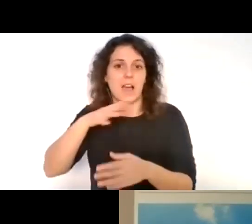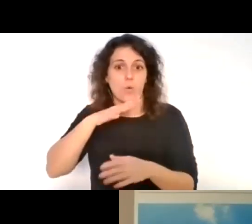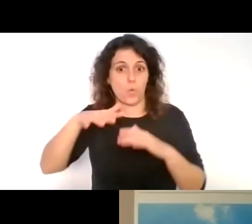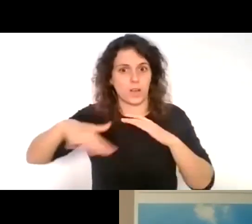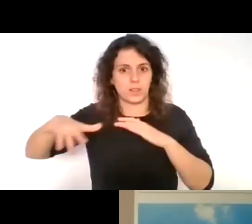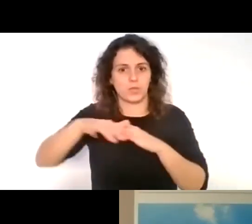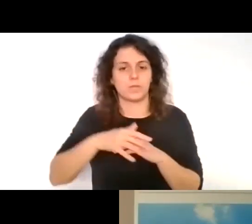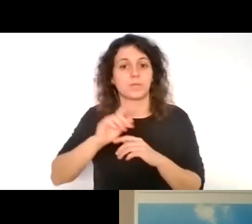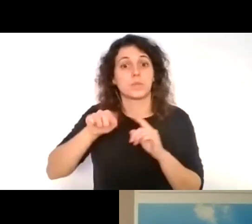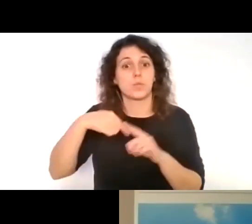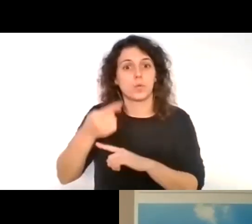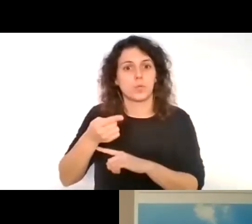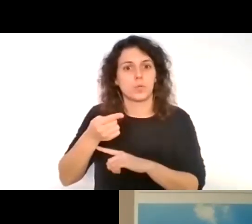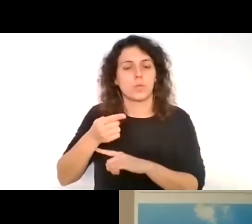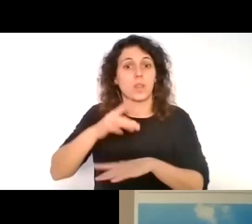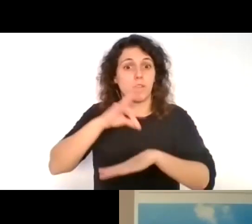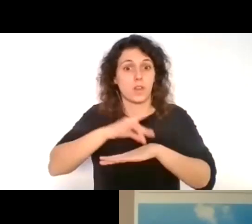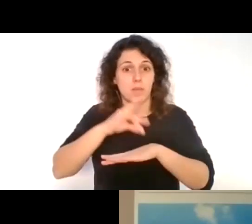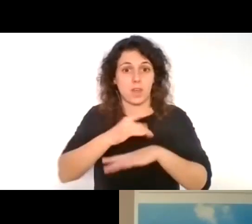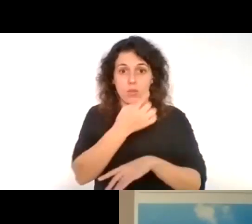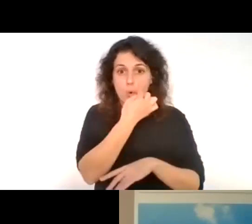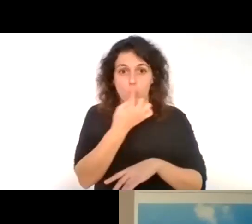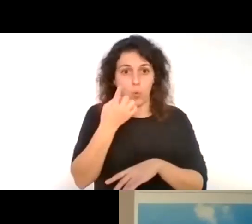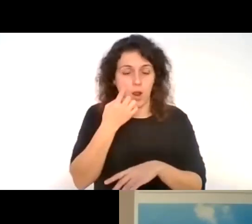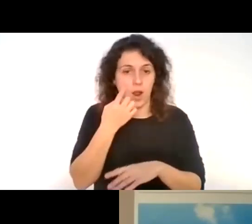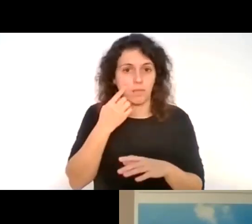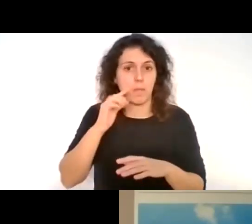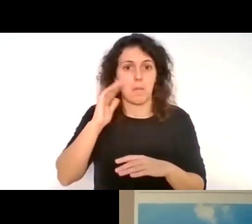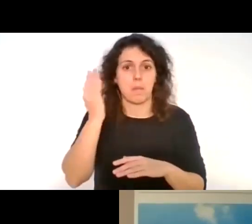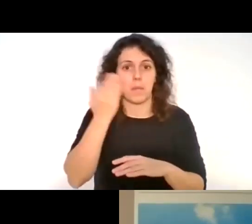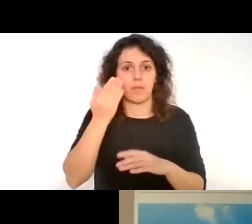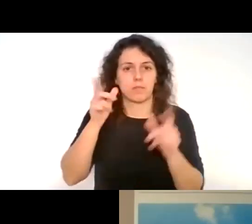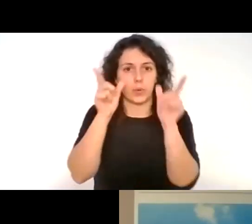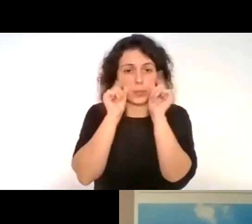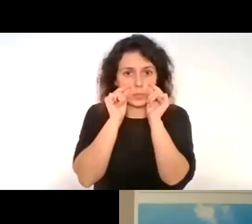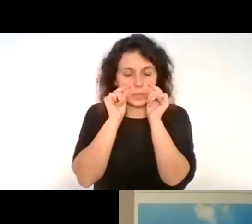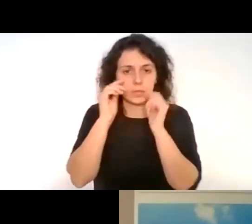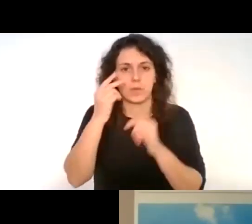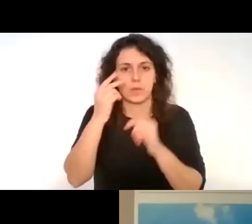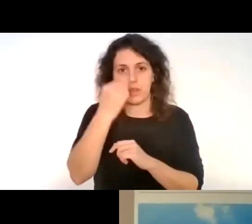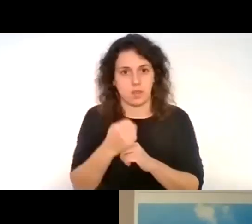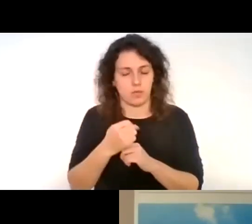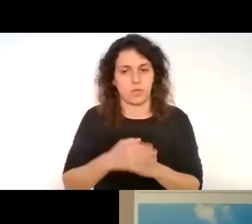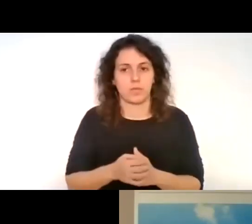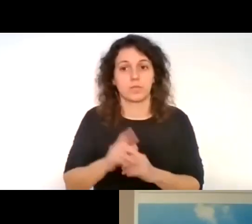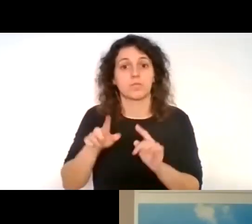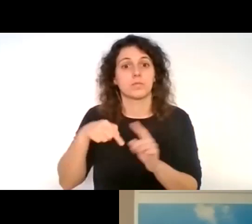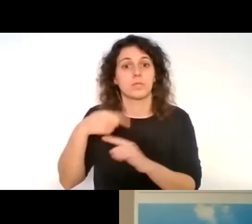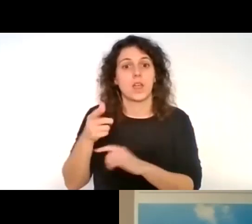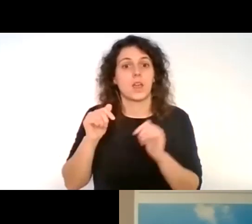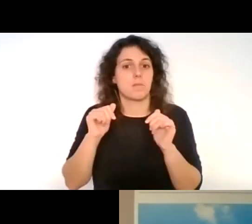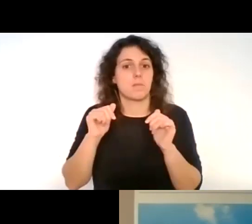enfermedad oculares, quedó no vidente, y entonces después empezó a